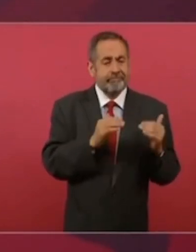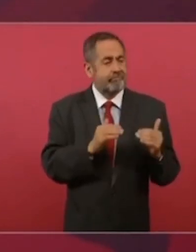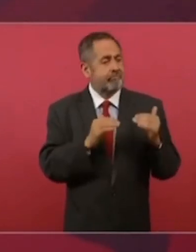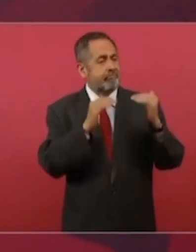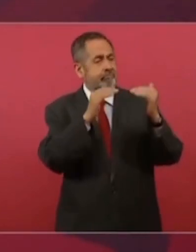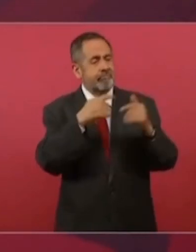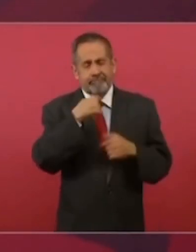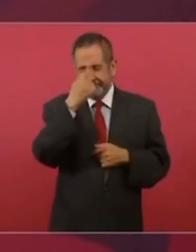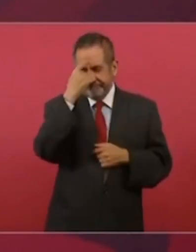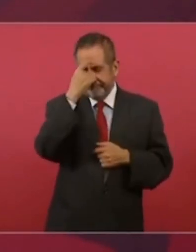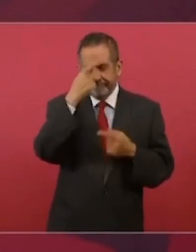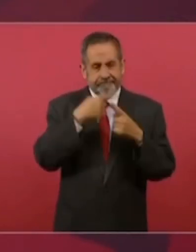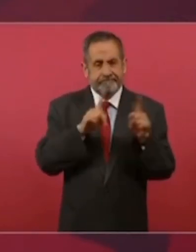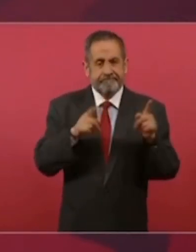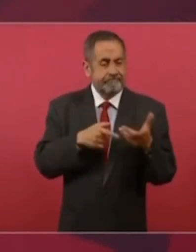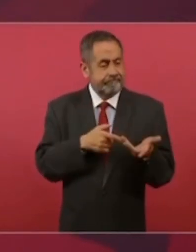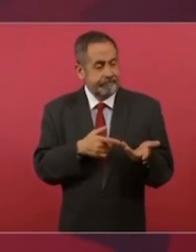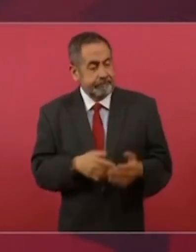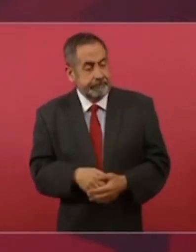formación distinta.